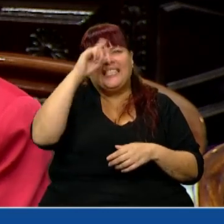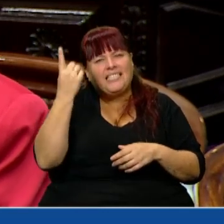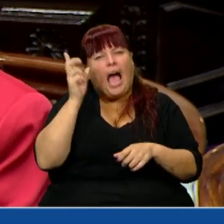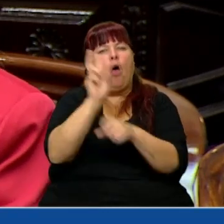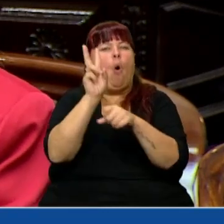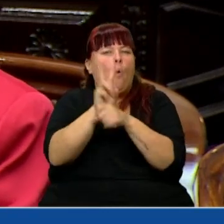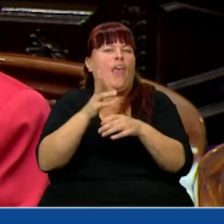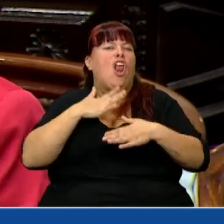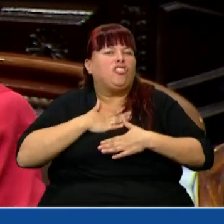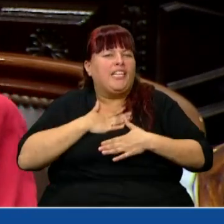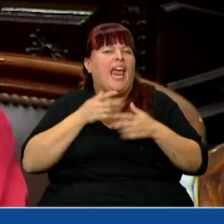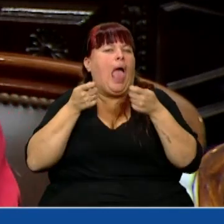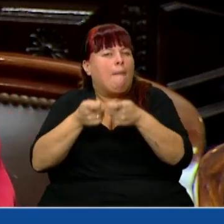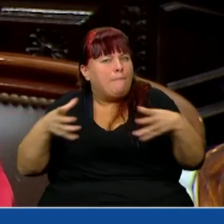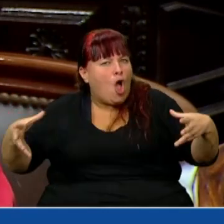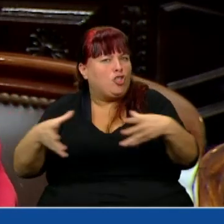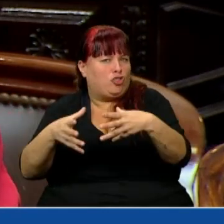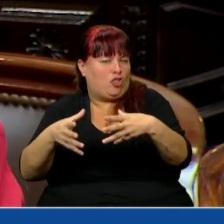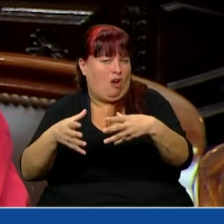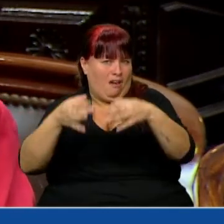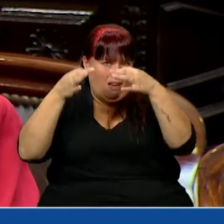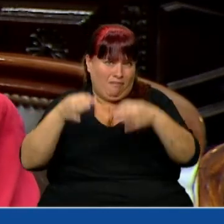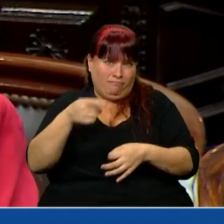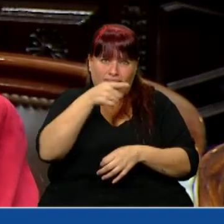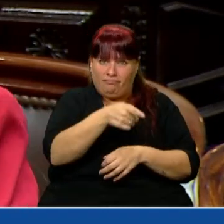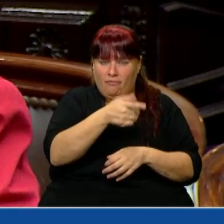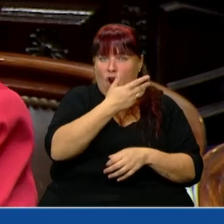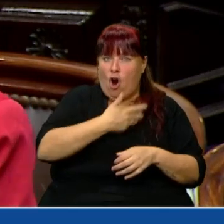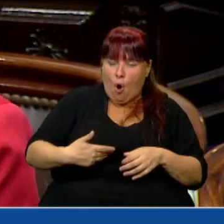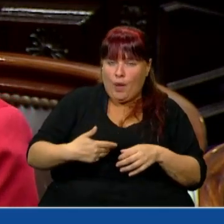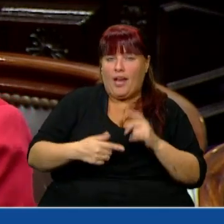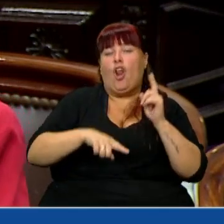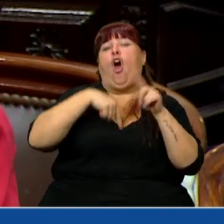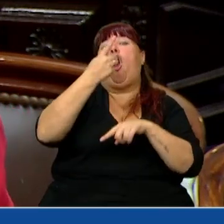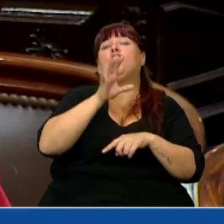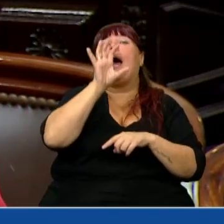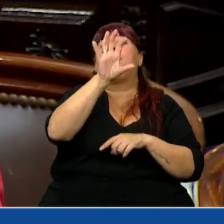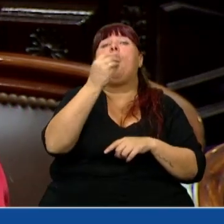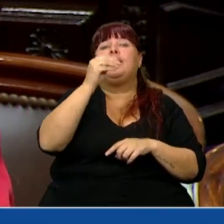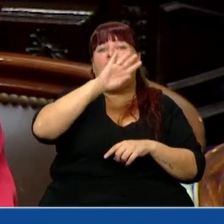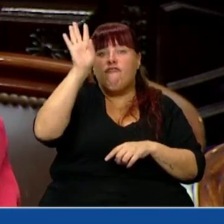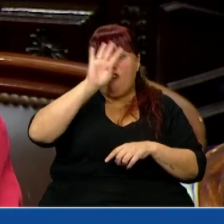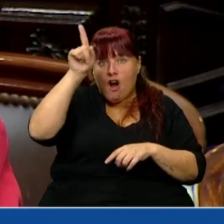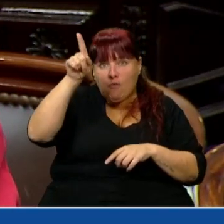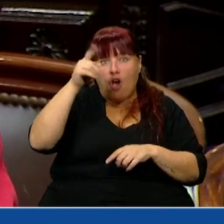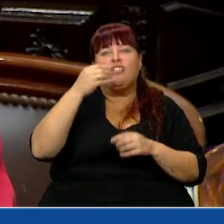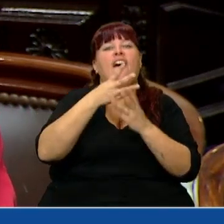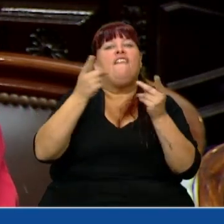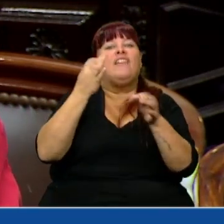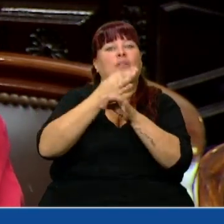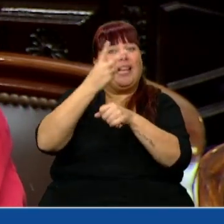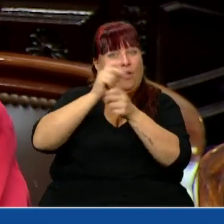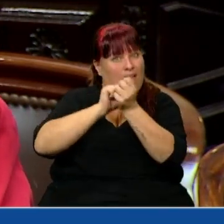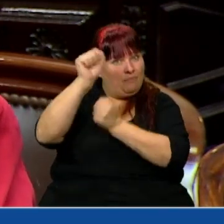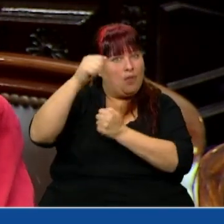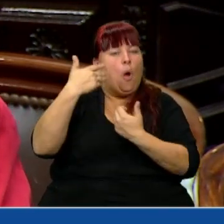los cuida, los quiere y los abraza cuando efectivamente en otra provincia, la de Formosa, para terminar el colegio